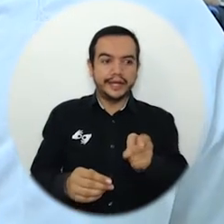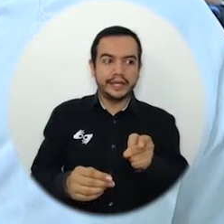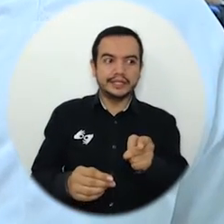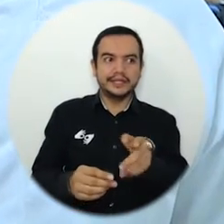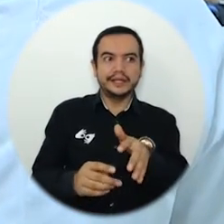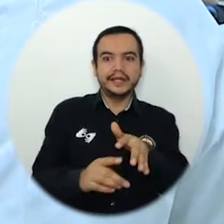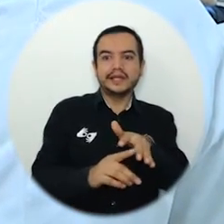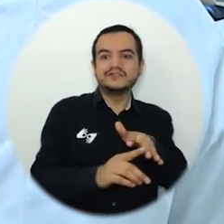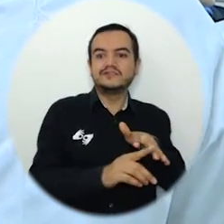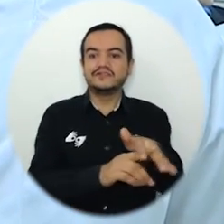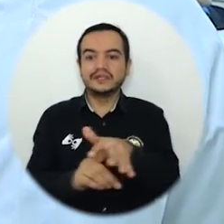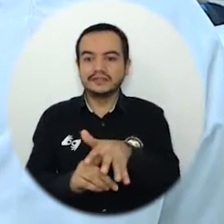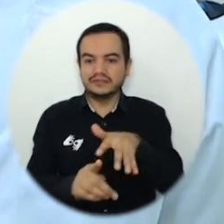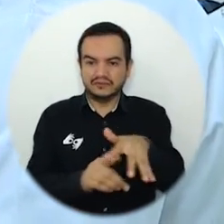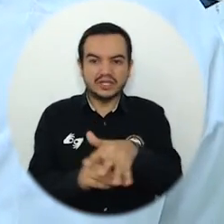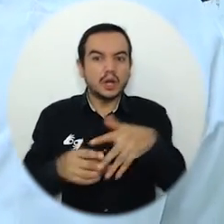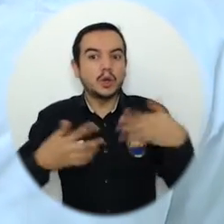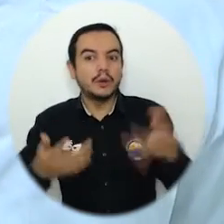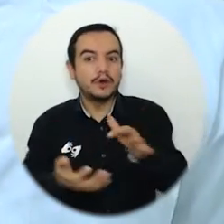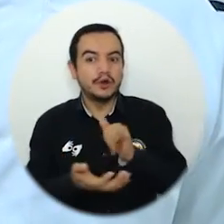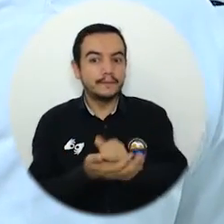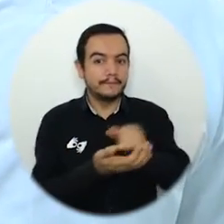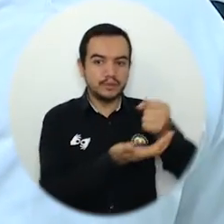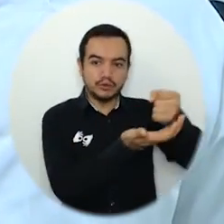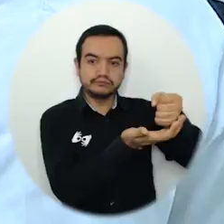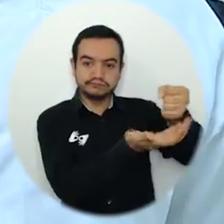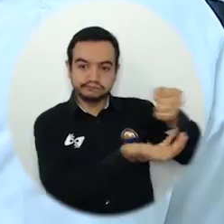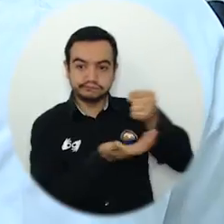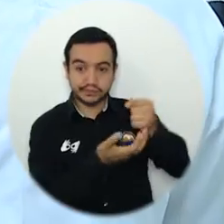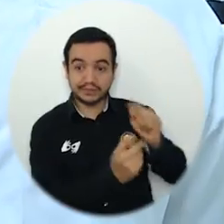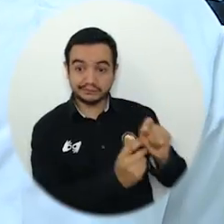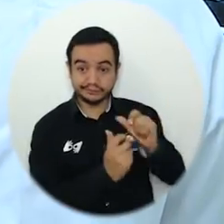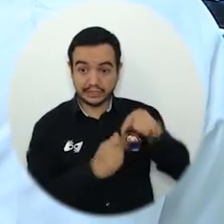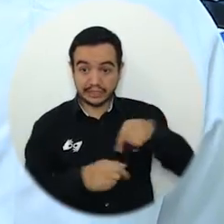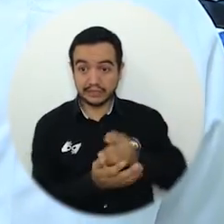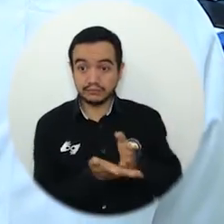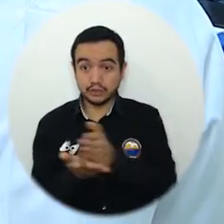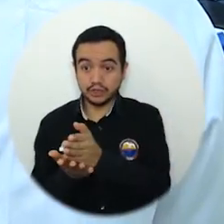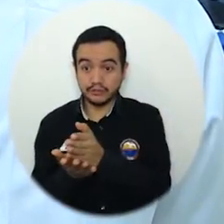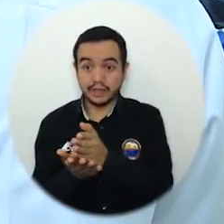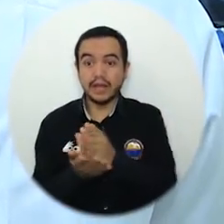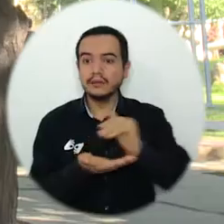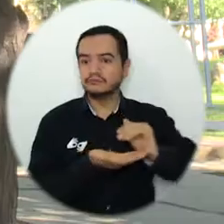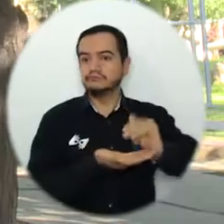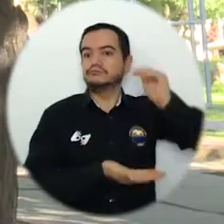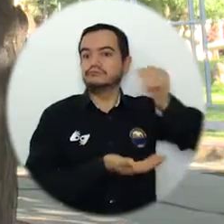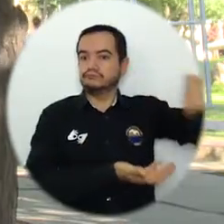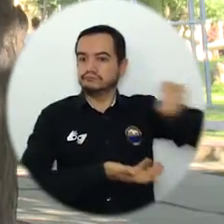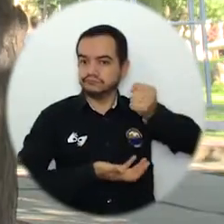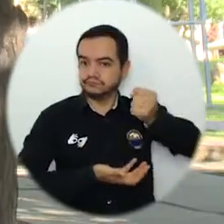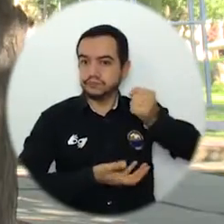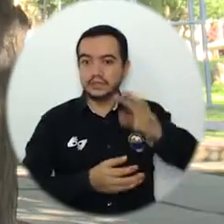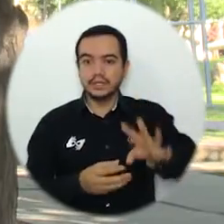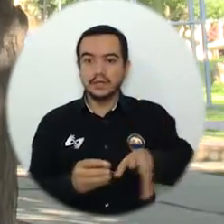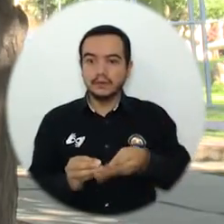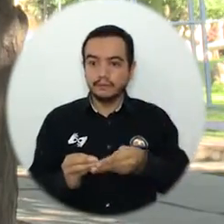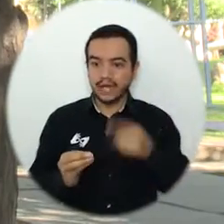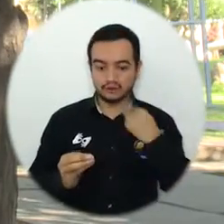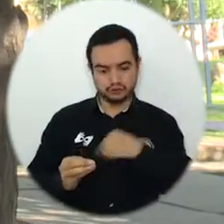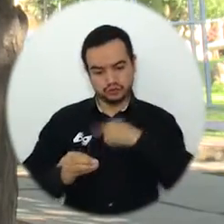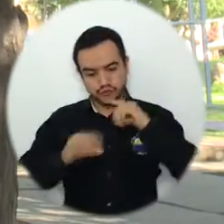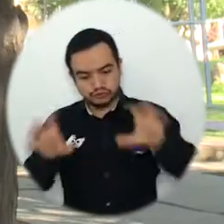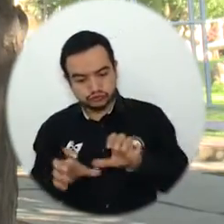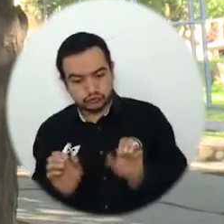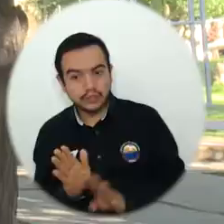pues también eso va o incide en los recursos que se le designan al programa específicamente. Entonces, pues si las cosas las estamos